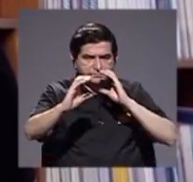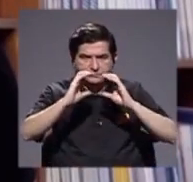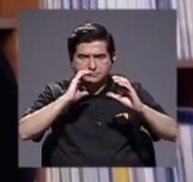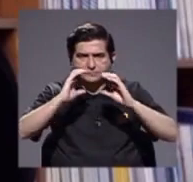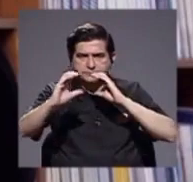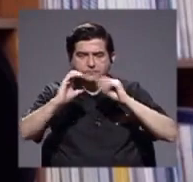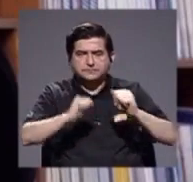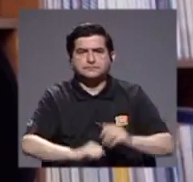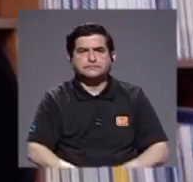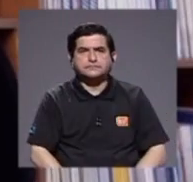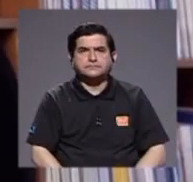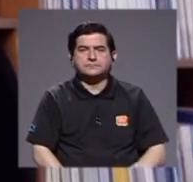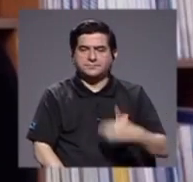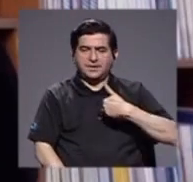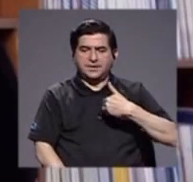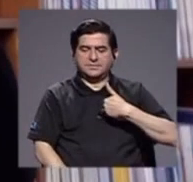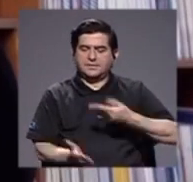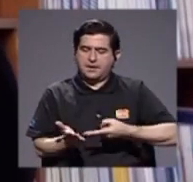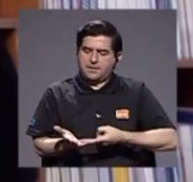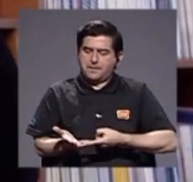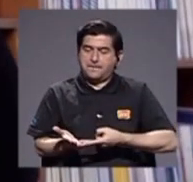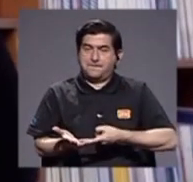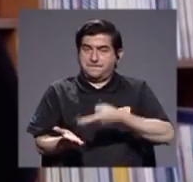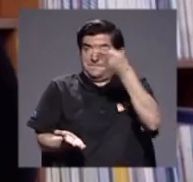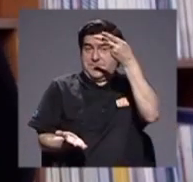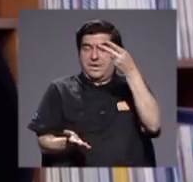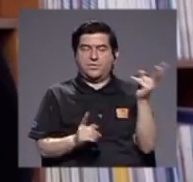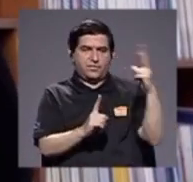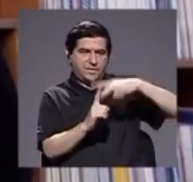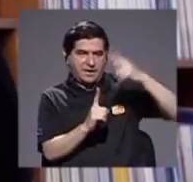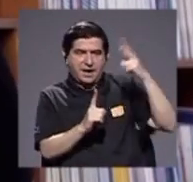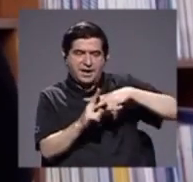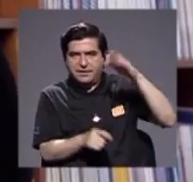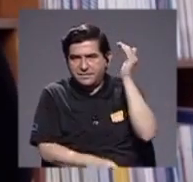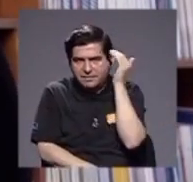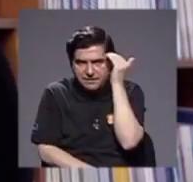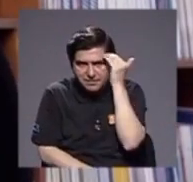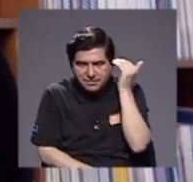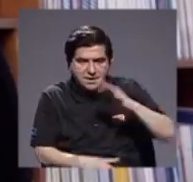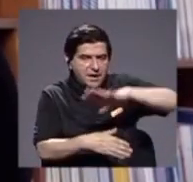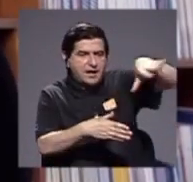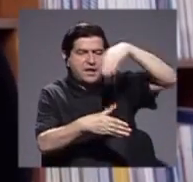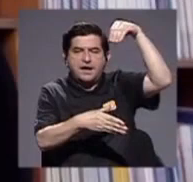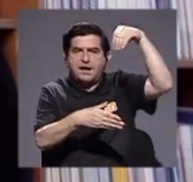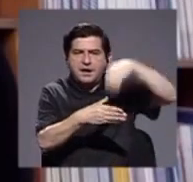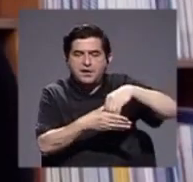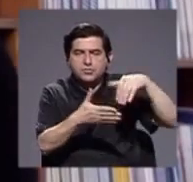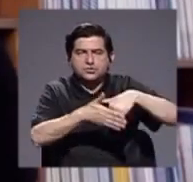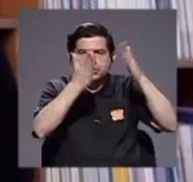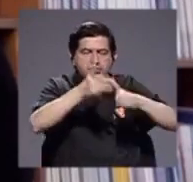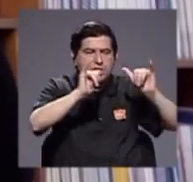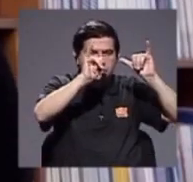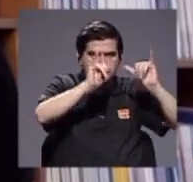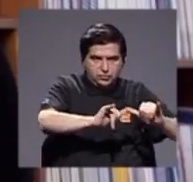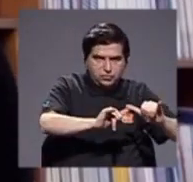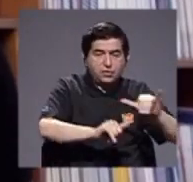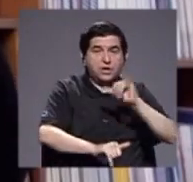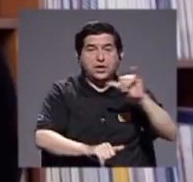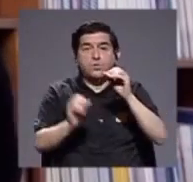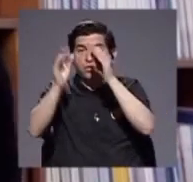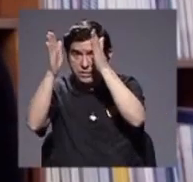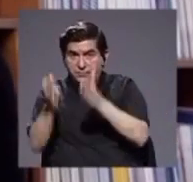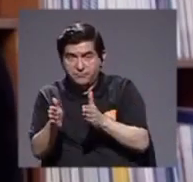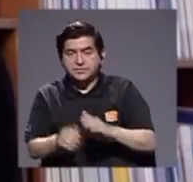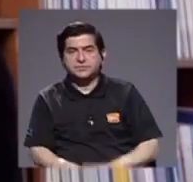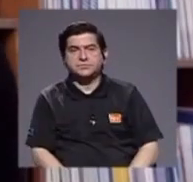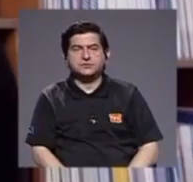que adquiera valor para la aplicación de los conocimientos en el contexto donde está el estudiante, donde está el docente, sino